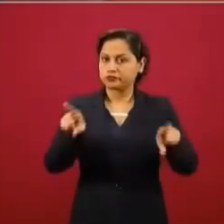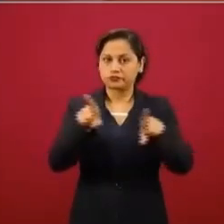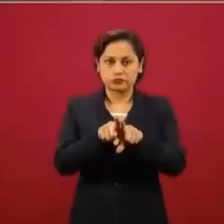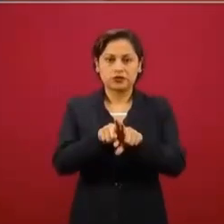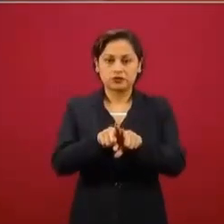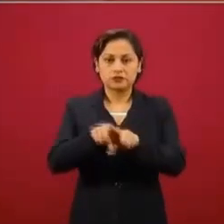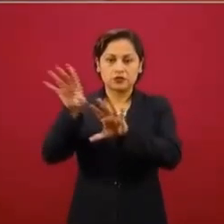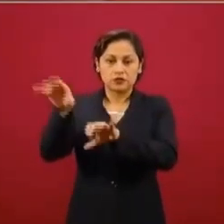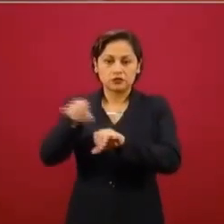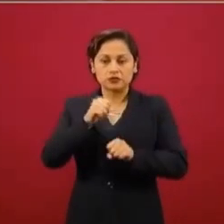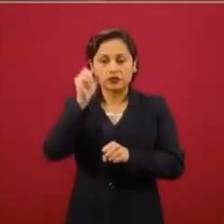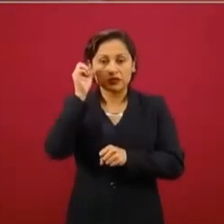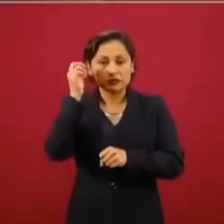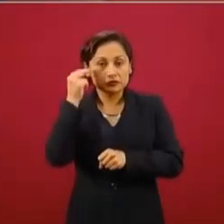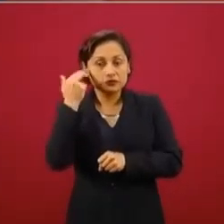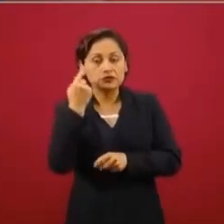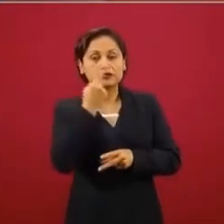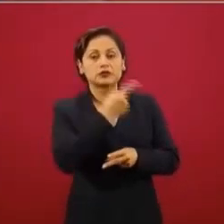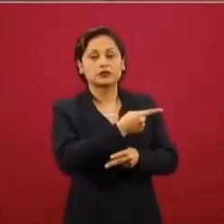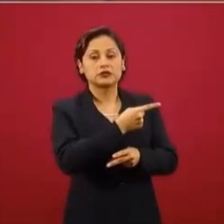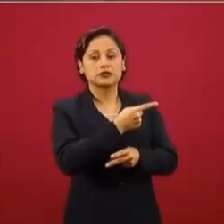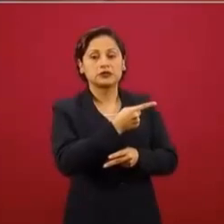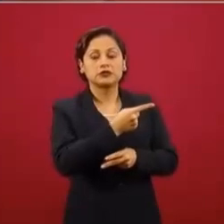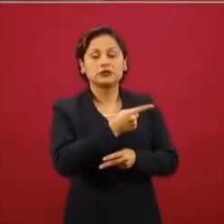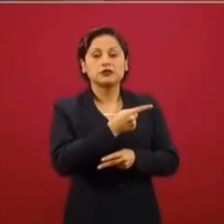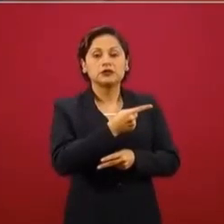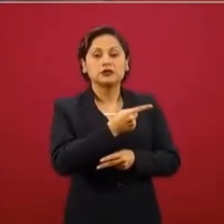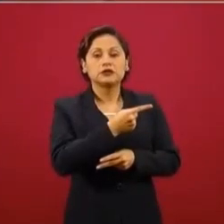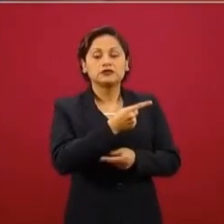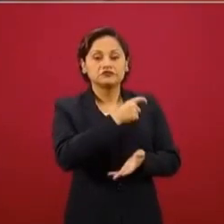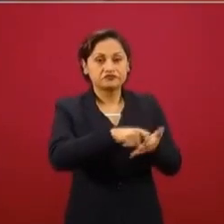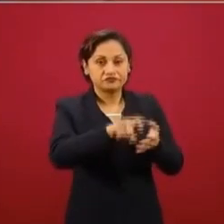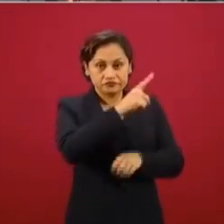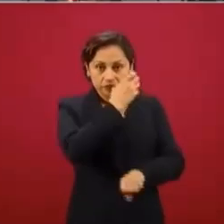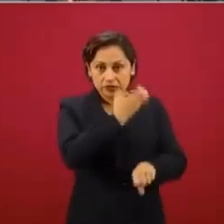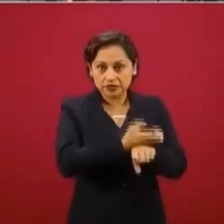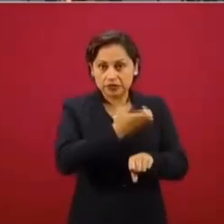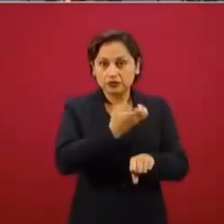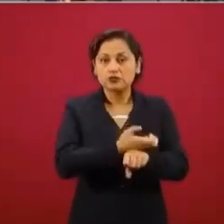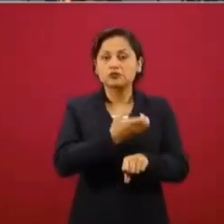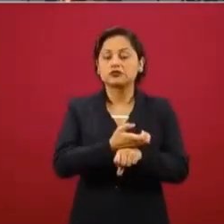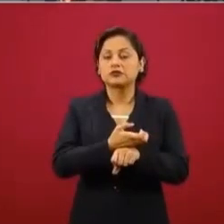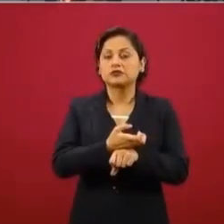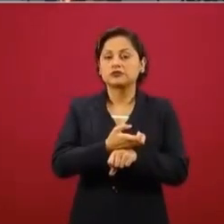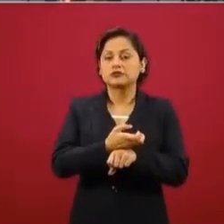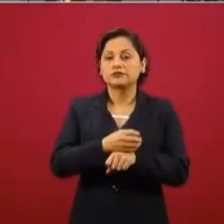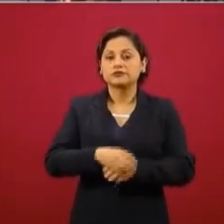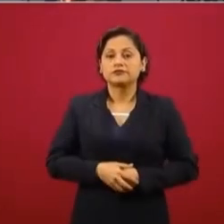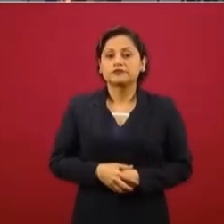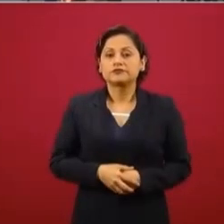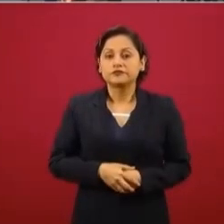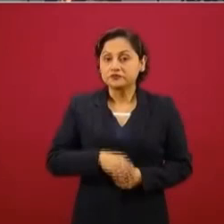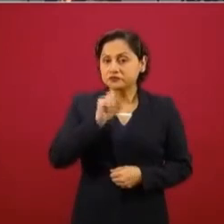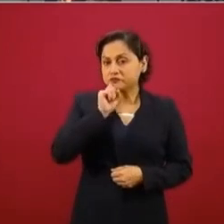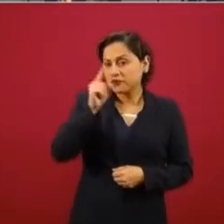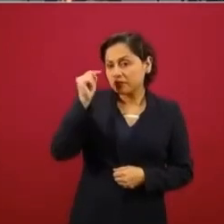traen de China, se traen de Estados Unidos y también de